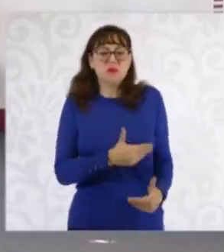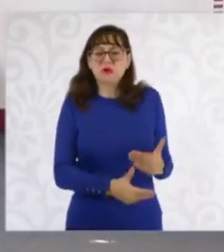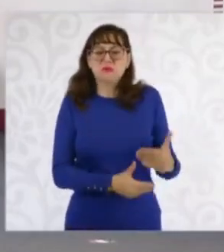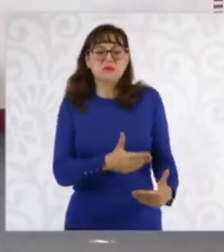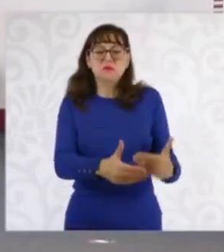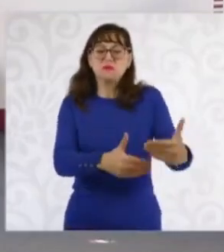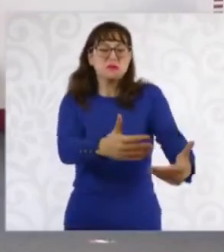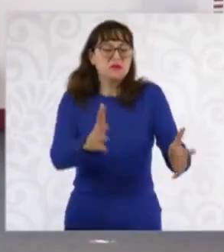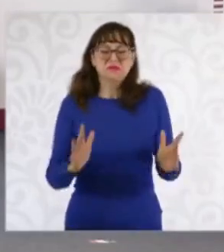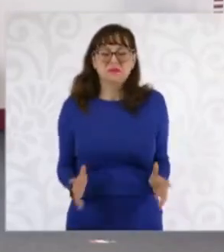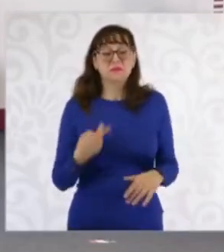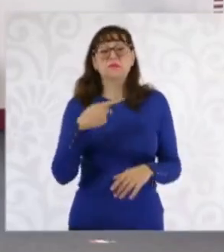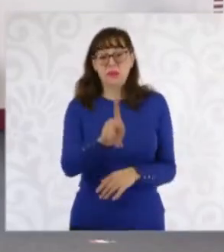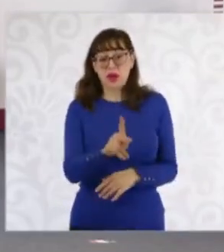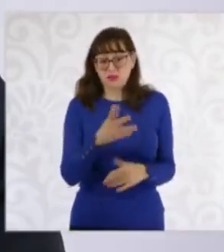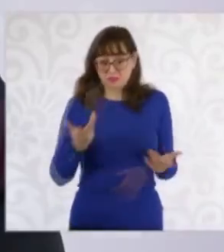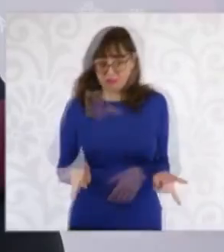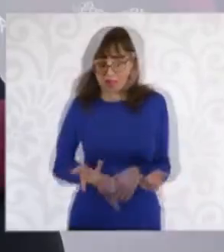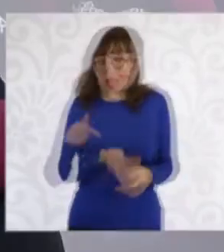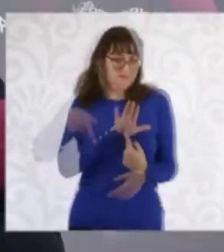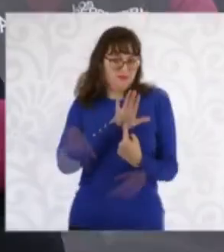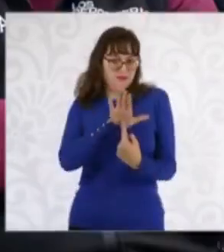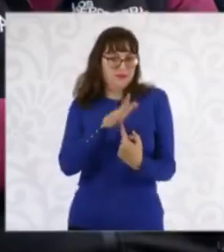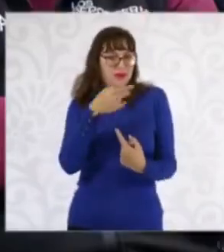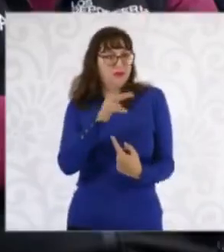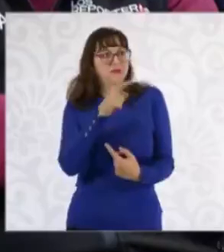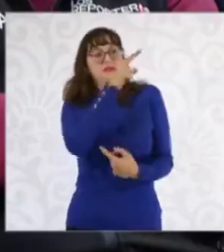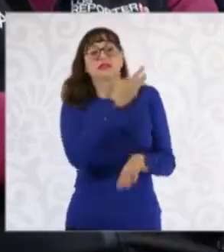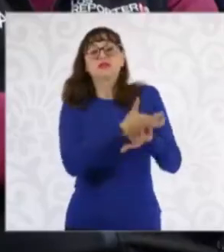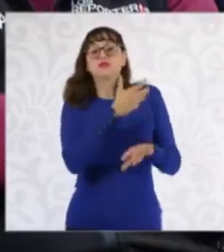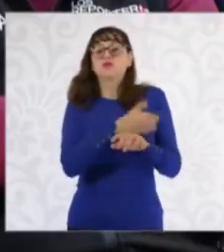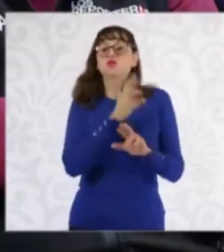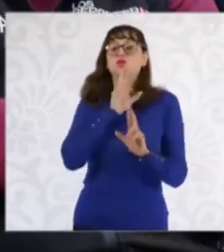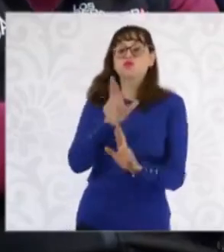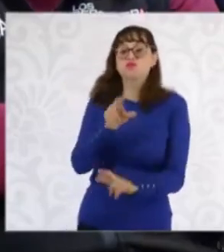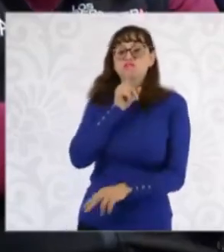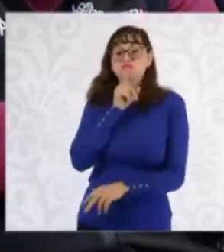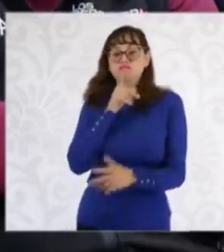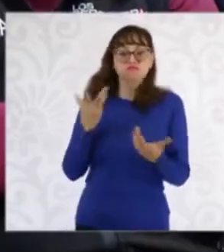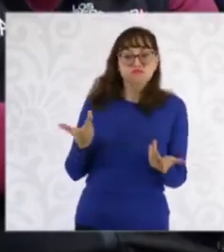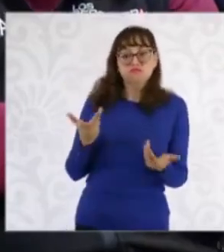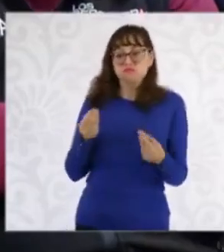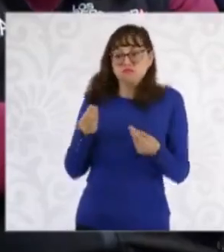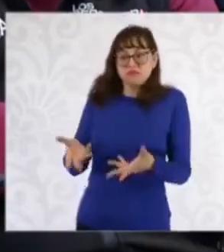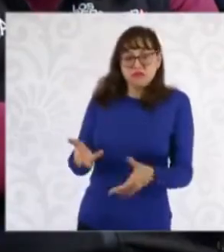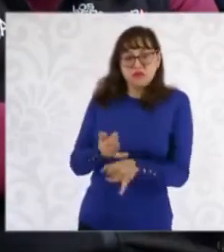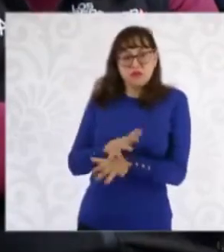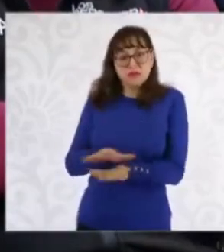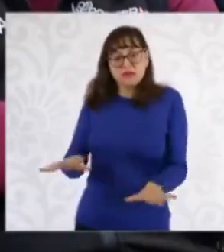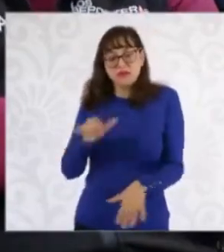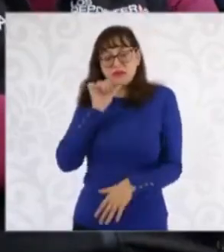pero sobre la base de que nosotros tenemos probados los delitos. ¿Qué responde Estados Unidos? ¿Por qué no da esa información desde hace ya